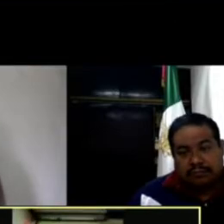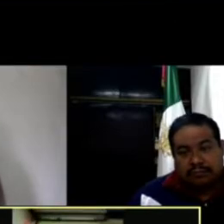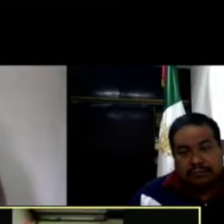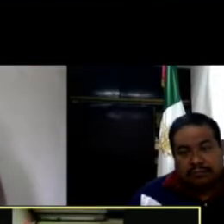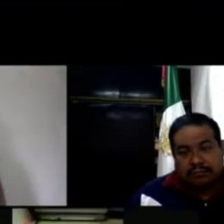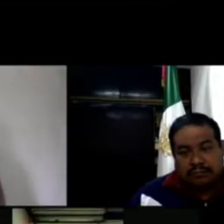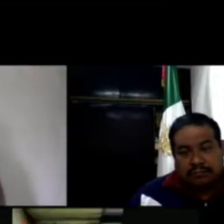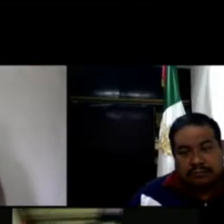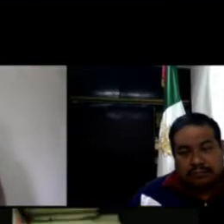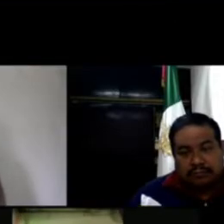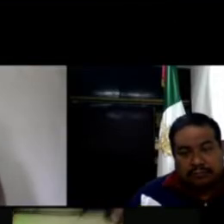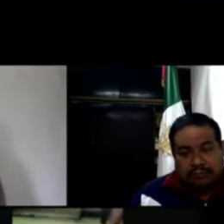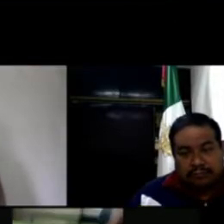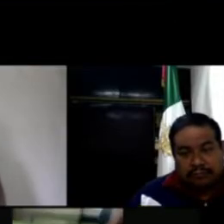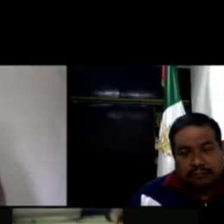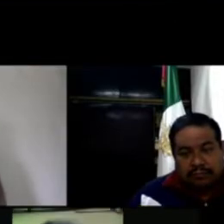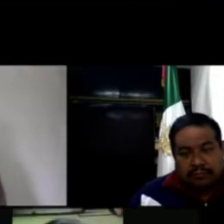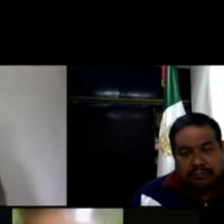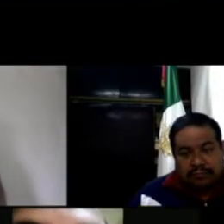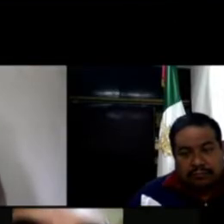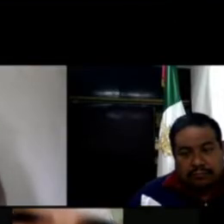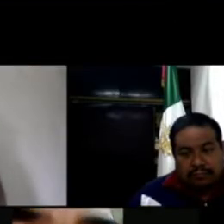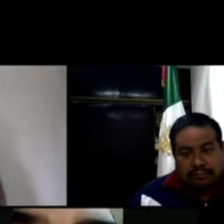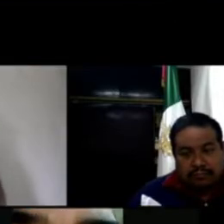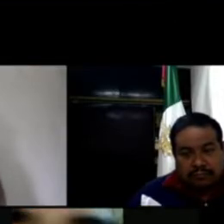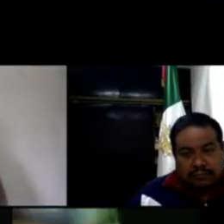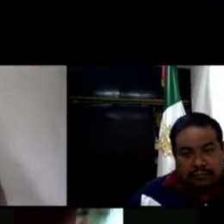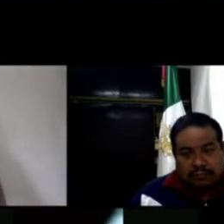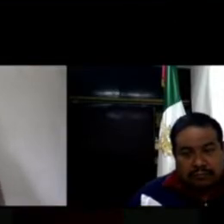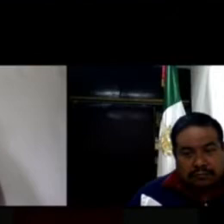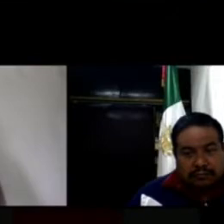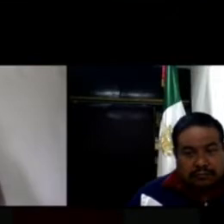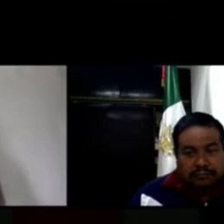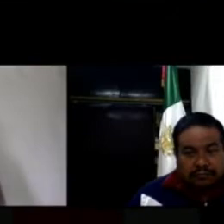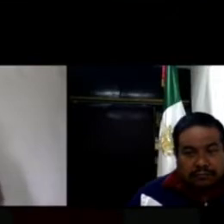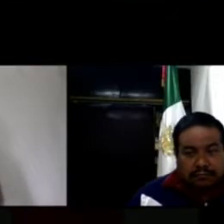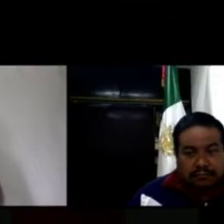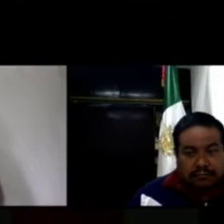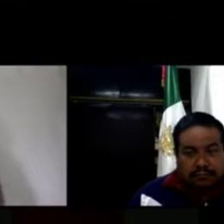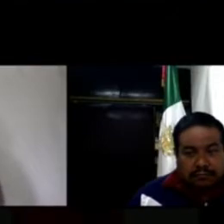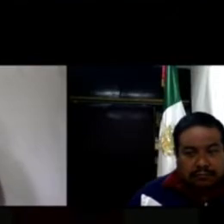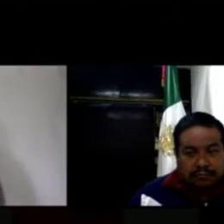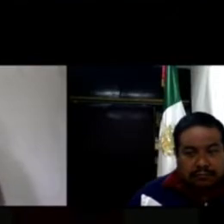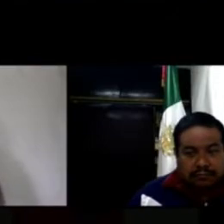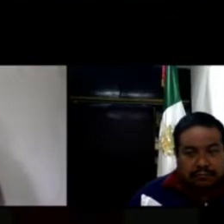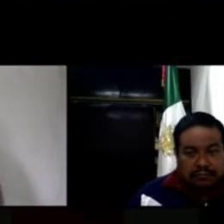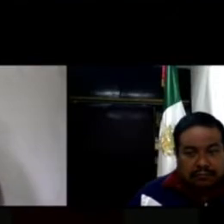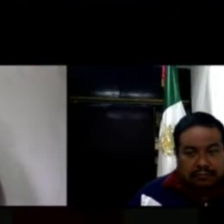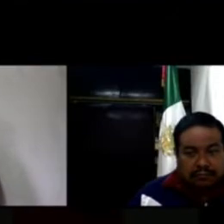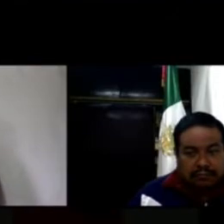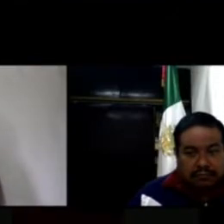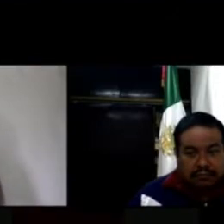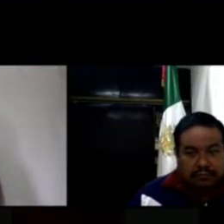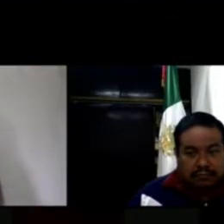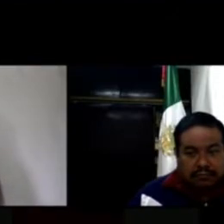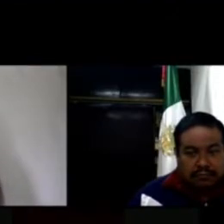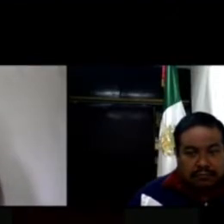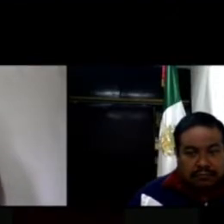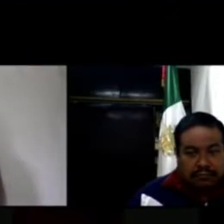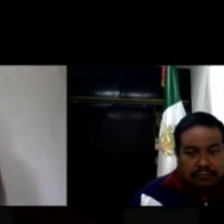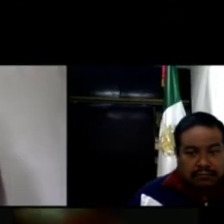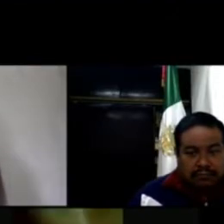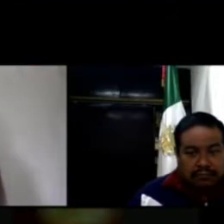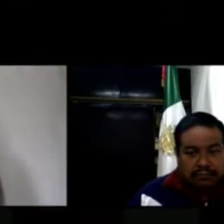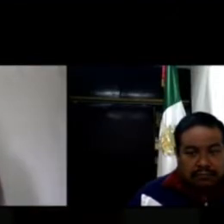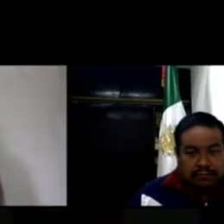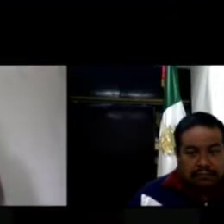Perdón, diputado. Eleazar Rubio, a favor. Gracias, diputado. Diputada Manuel Vargas, el de La Voz, a favor.